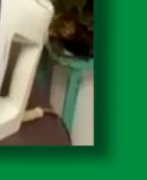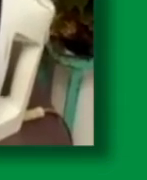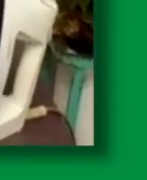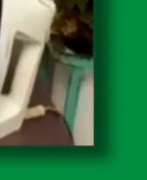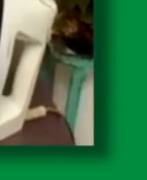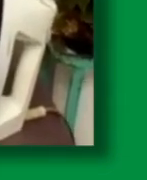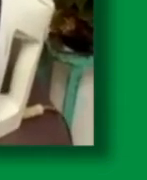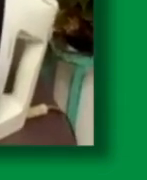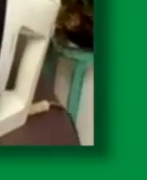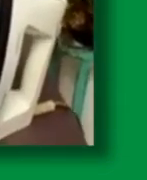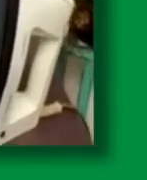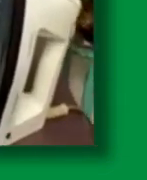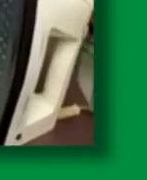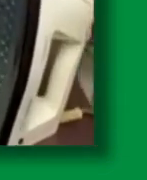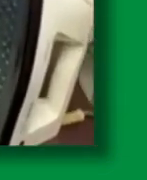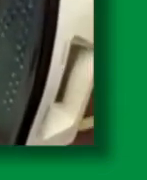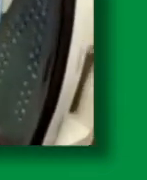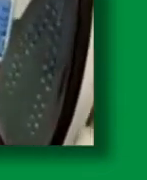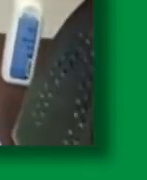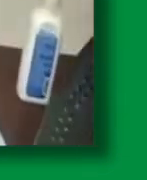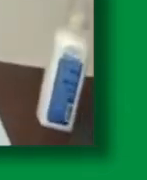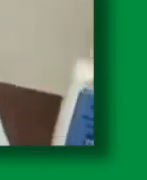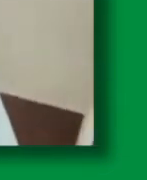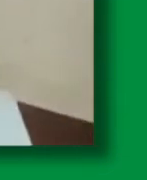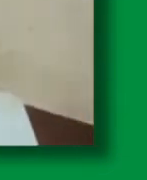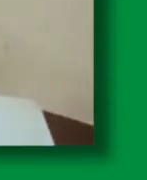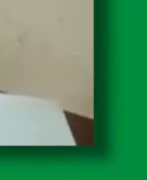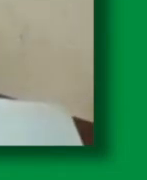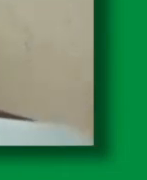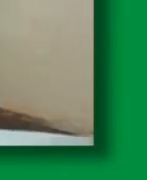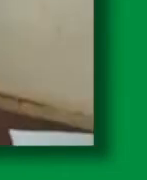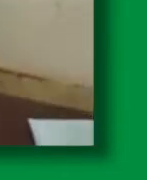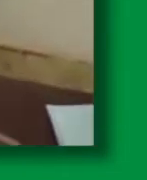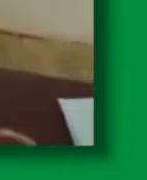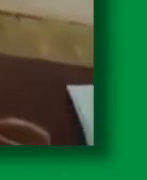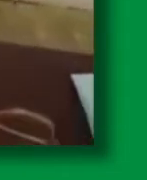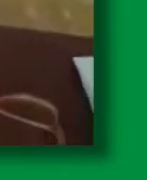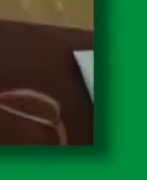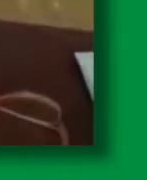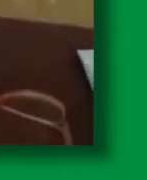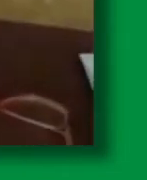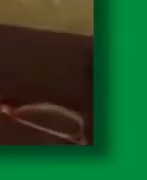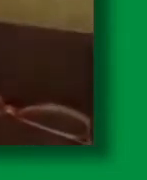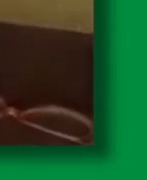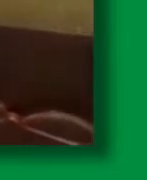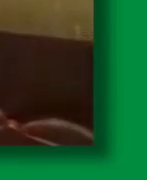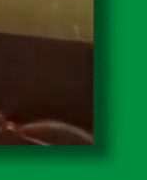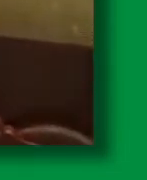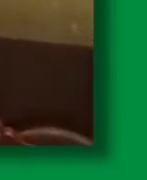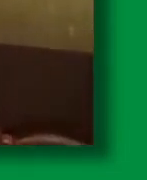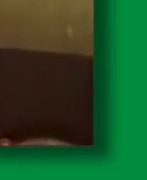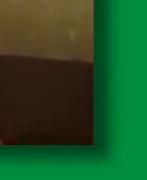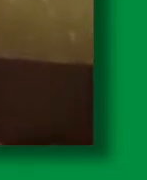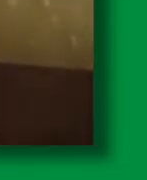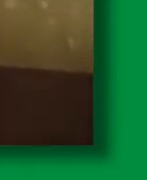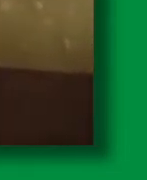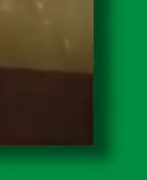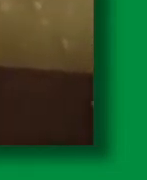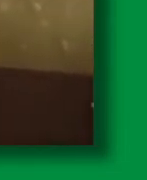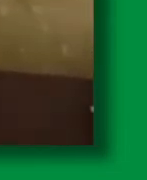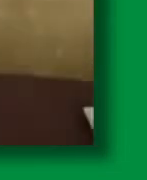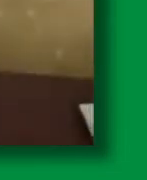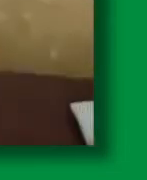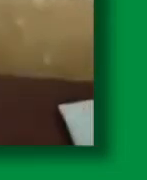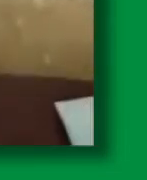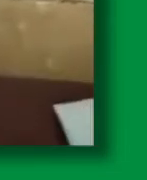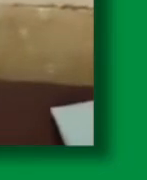Pues vamos a sacar un modelo similar sobre la cartulina del color de nuestra preferencia. Es decir, vamos